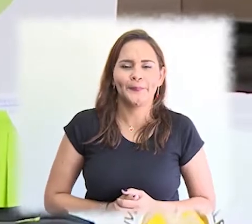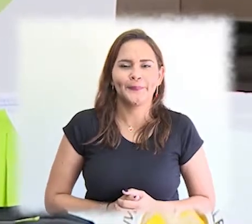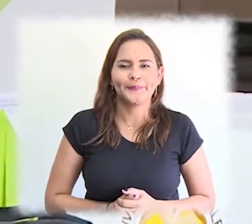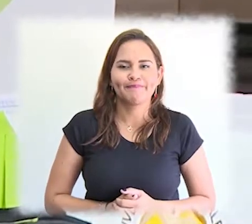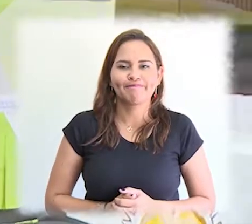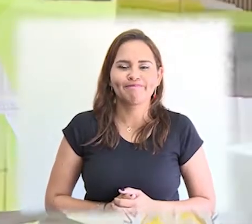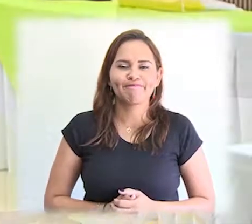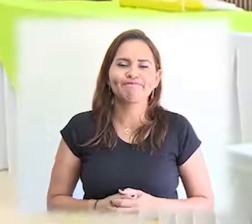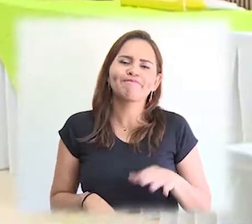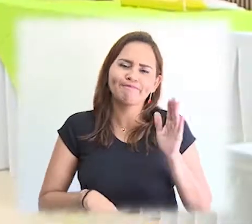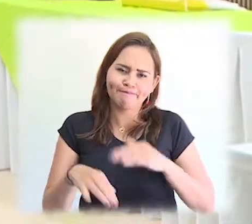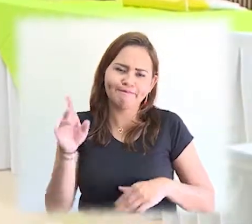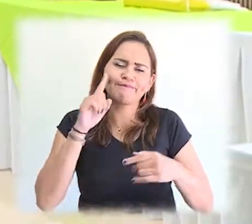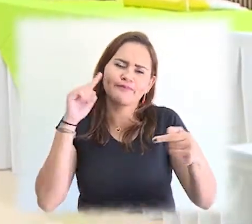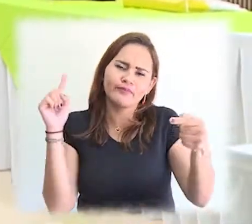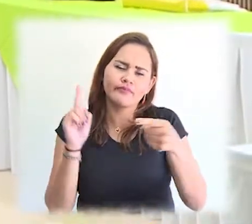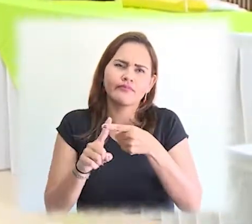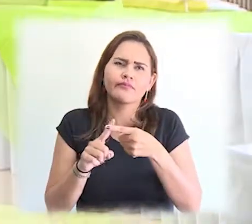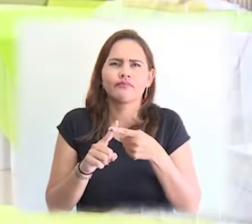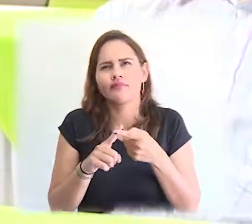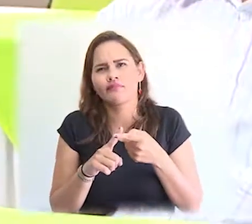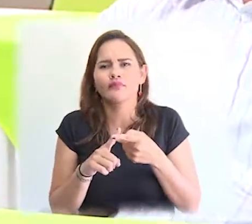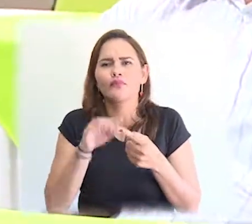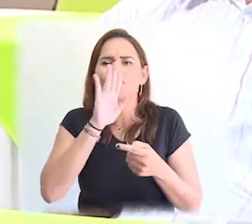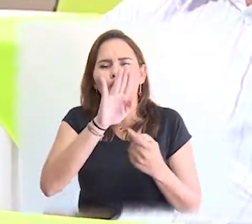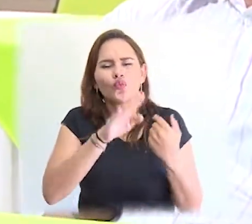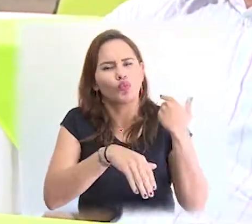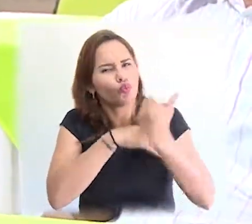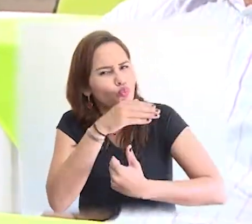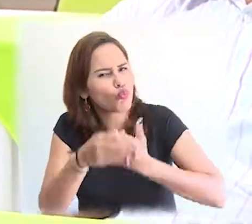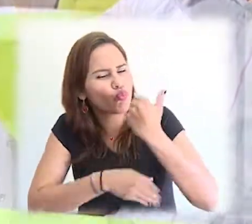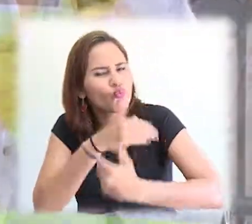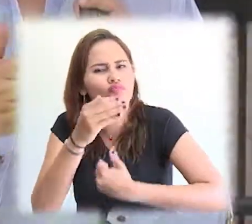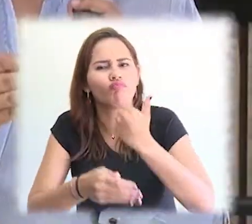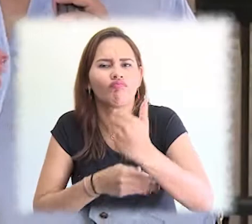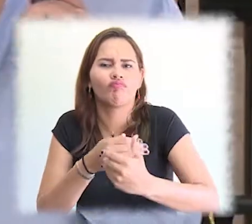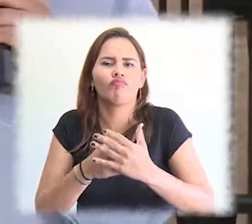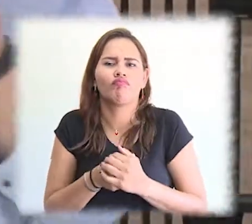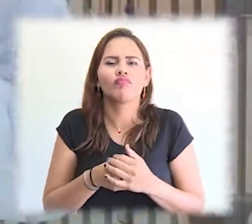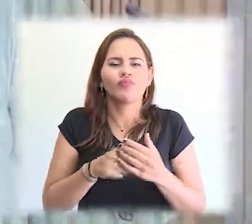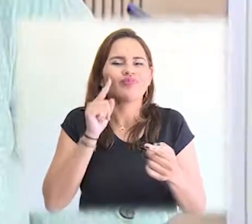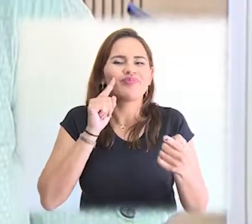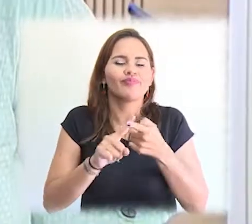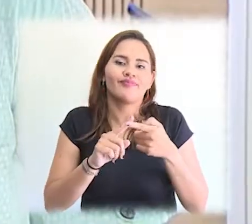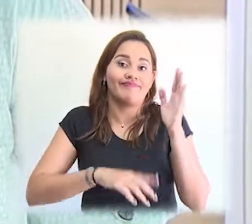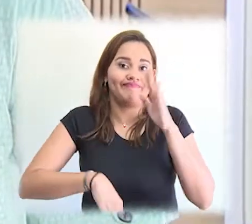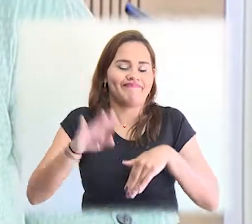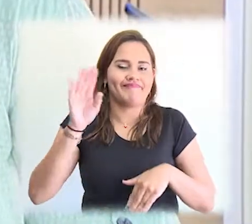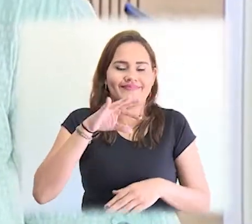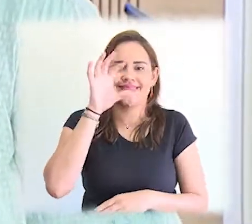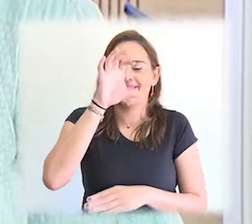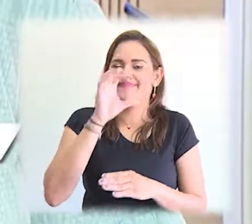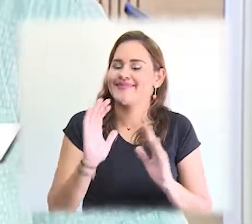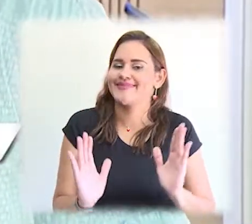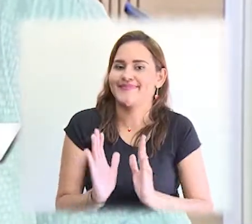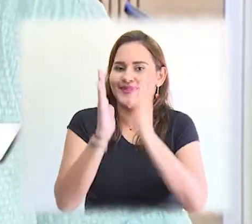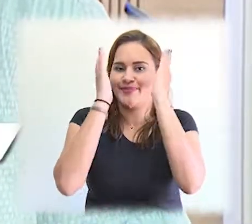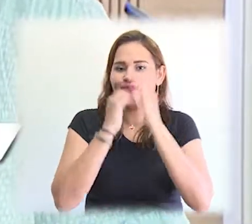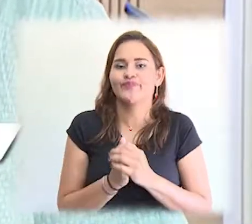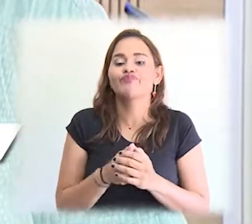buscando fortalecer sus capacidades para la incidencia en los planes de desarrollo del país. Son proyecciones de